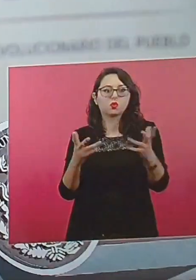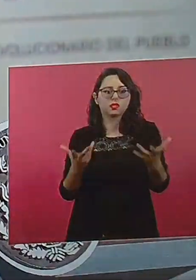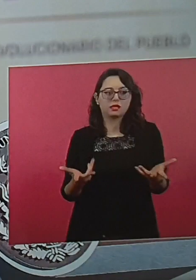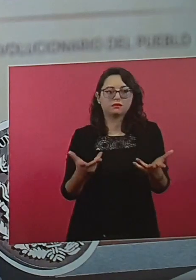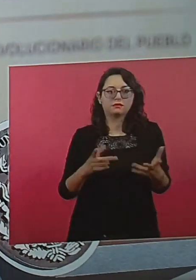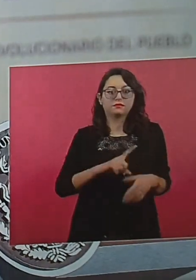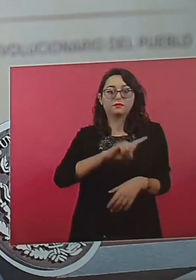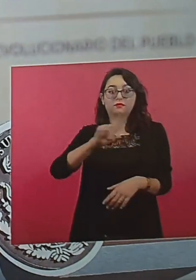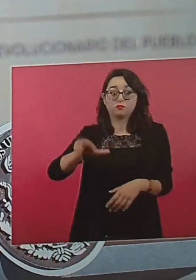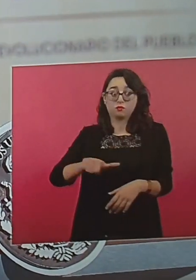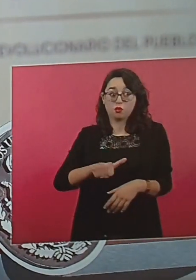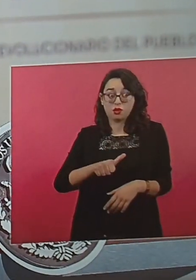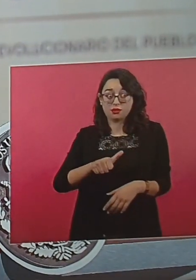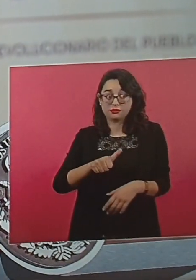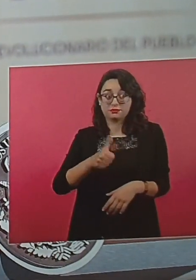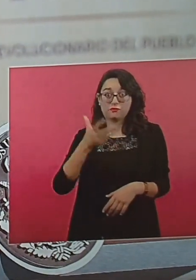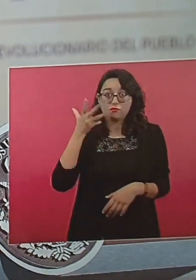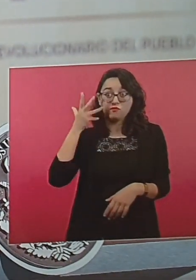la vergüenza